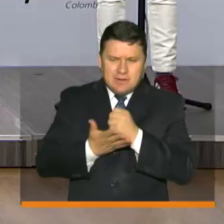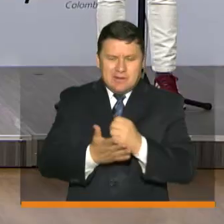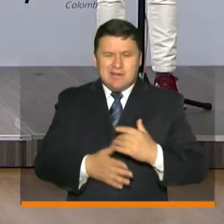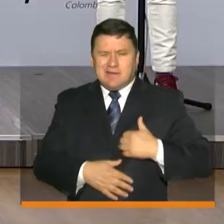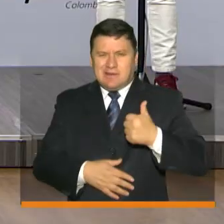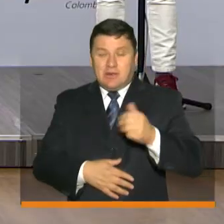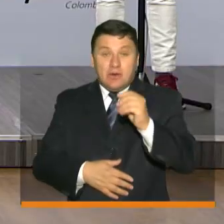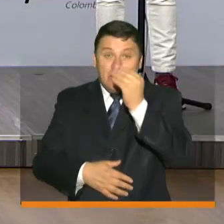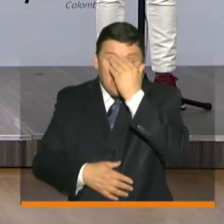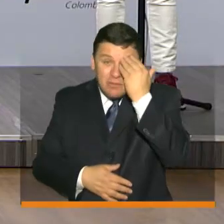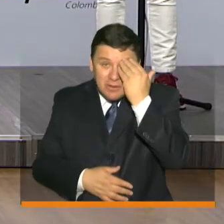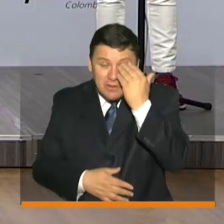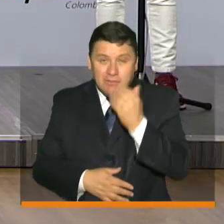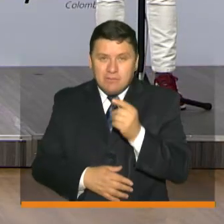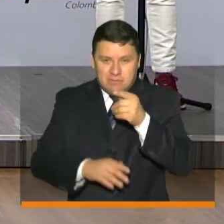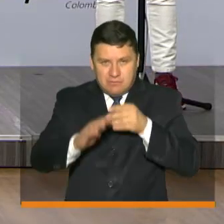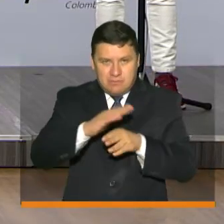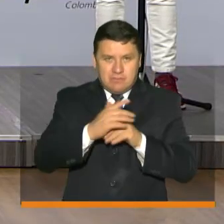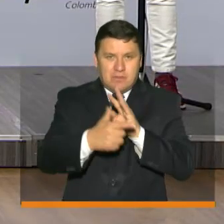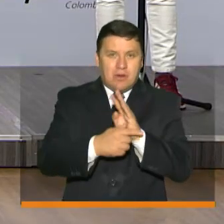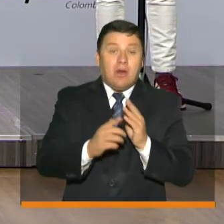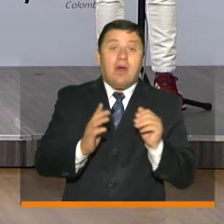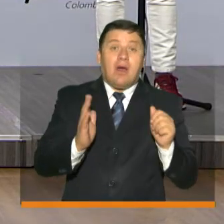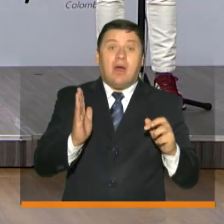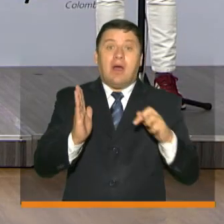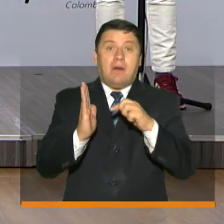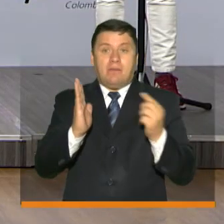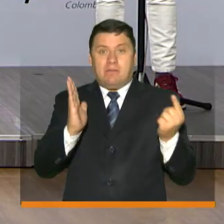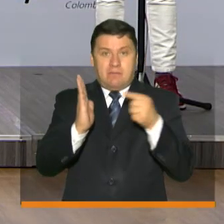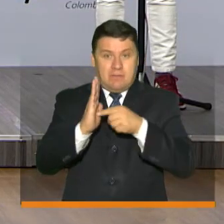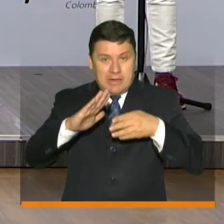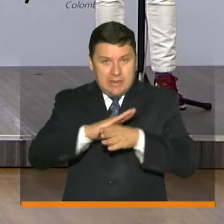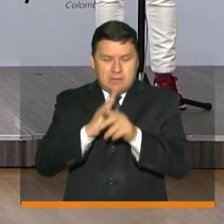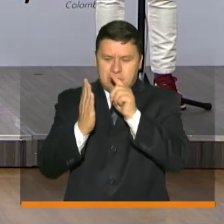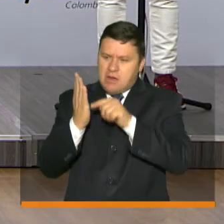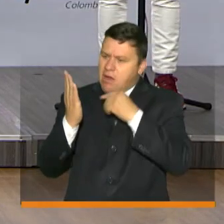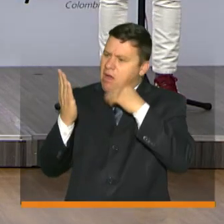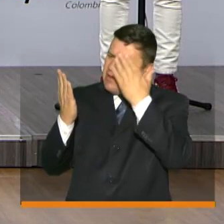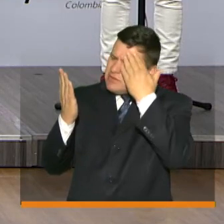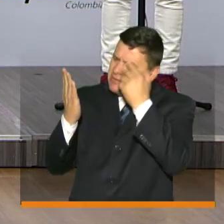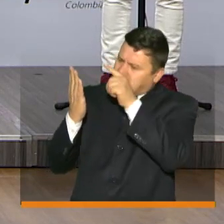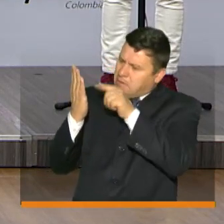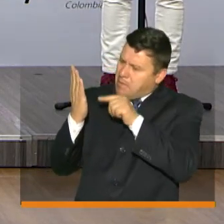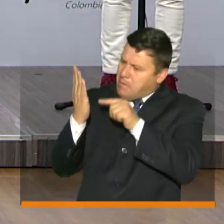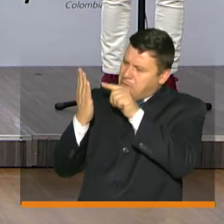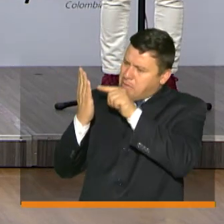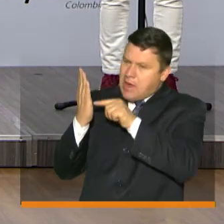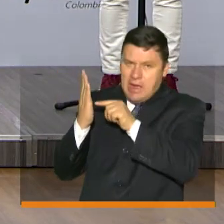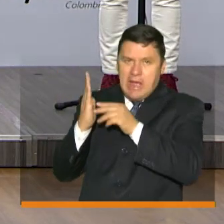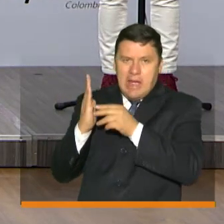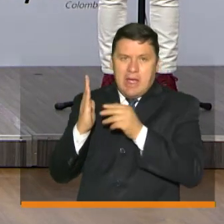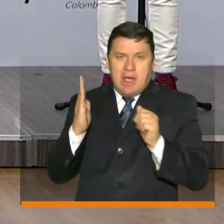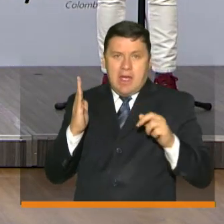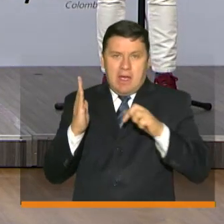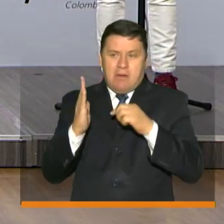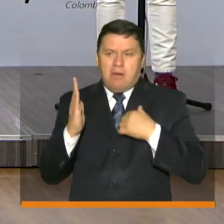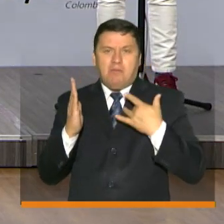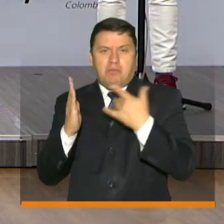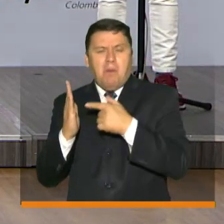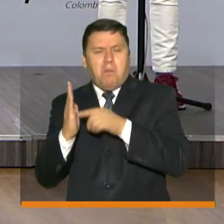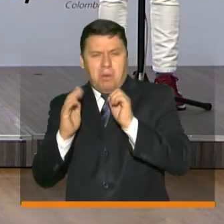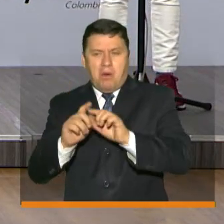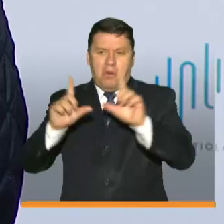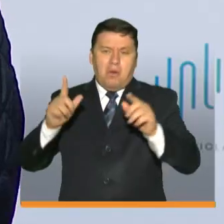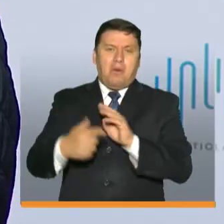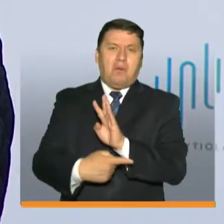bien y no olviden entrar a la plataforma de coronavirus colombia.go.co ahí pueden seguir a través de todas las plataformas también seguir donando y a